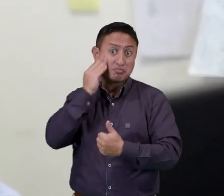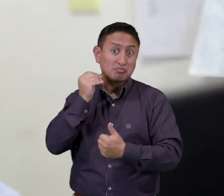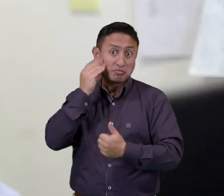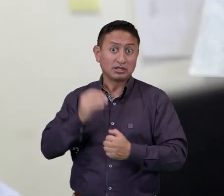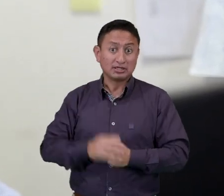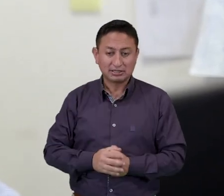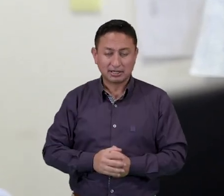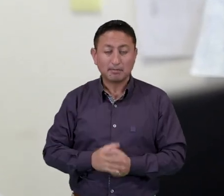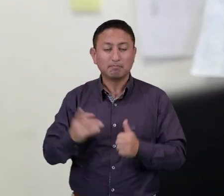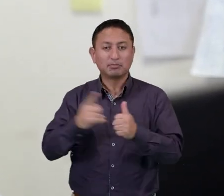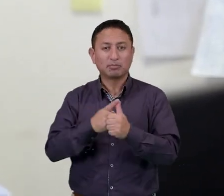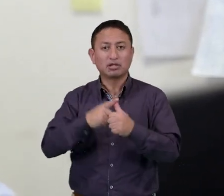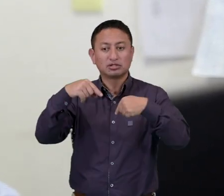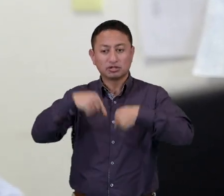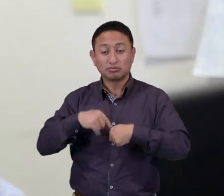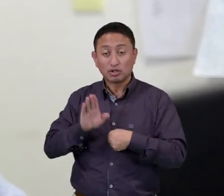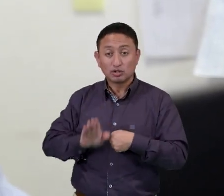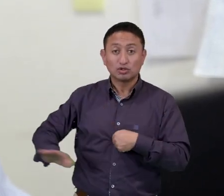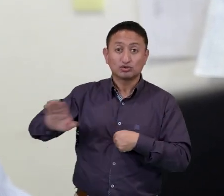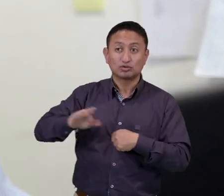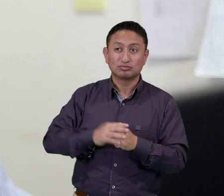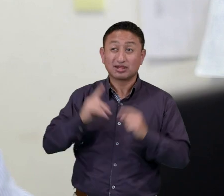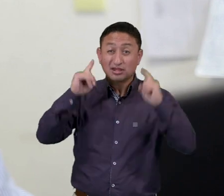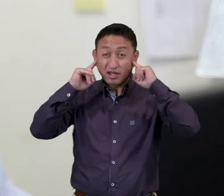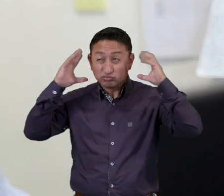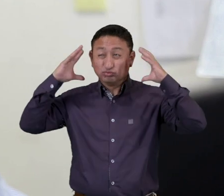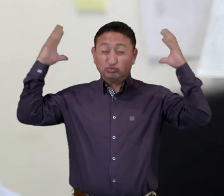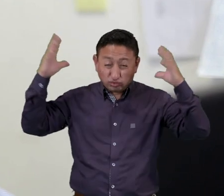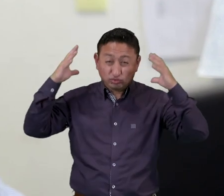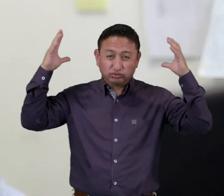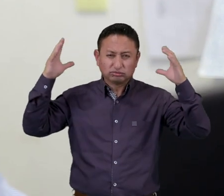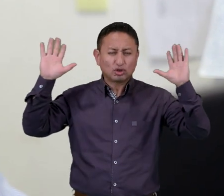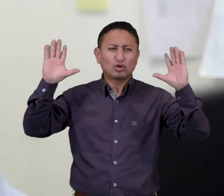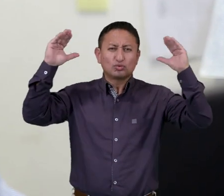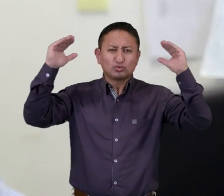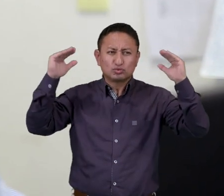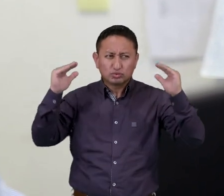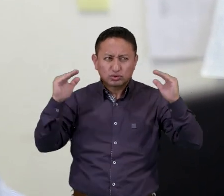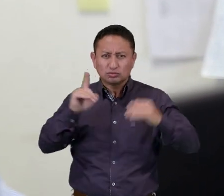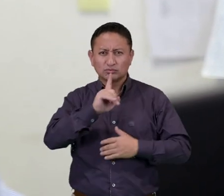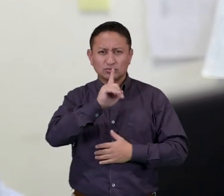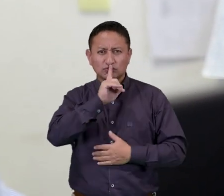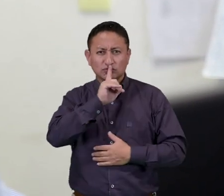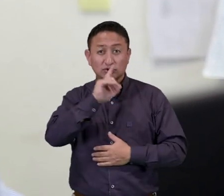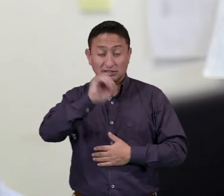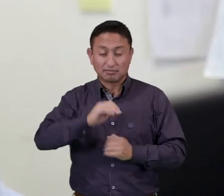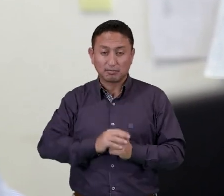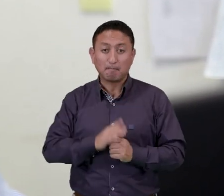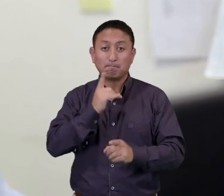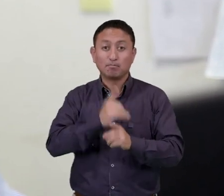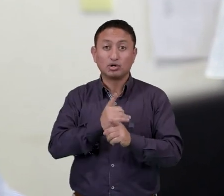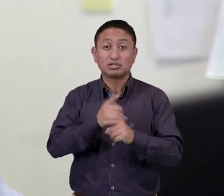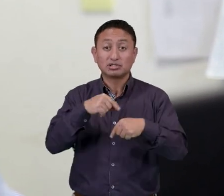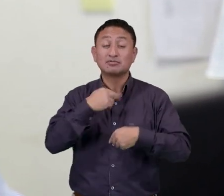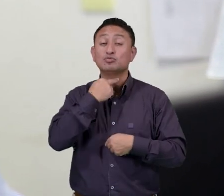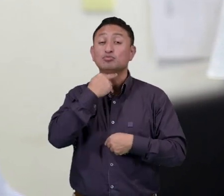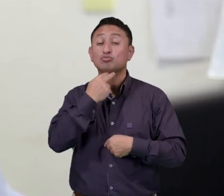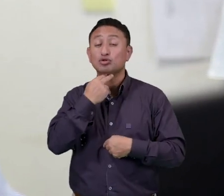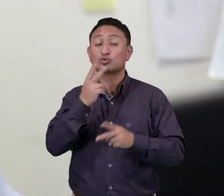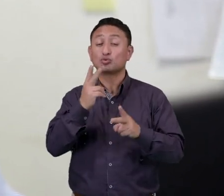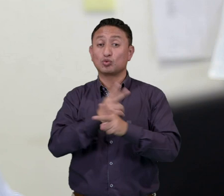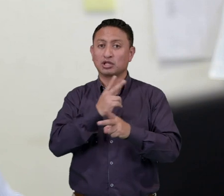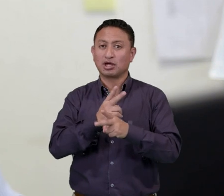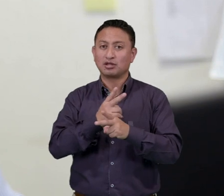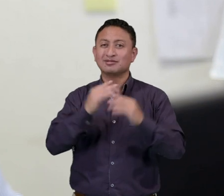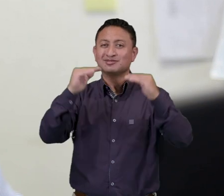del cliente, debe tender a mitigar los posibles ruidos generados por el canal de comunicación. Para el efecto, se debe cuidar la modulación,